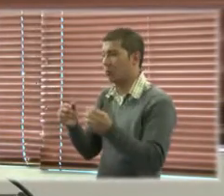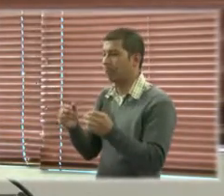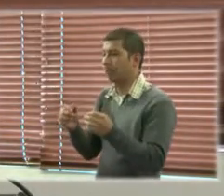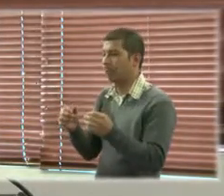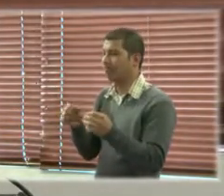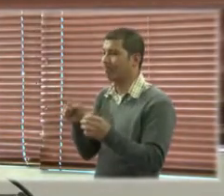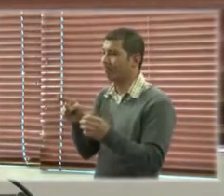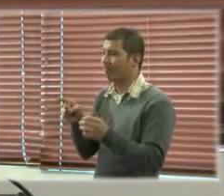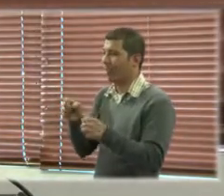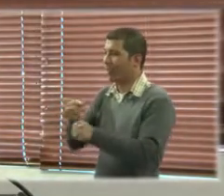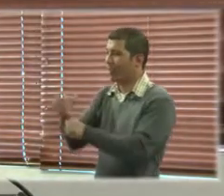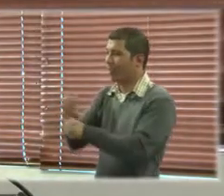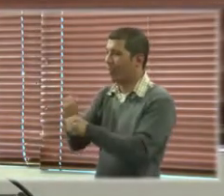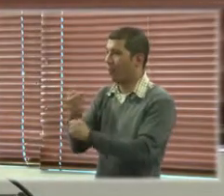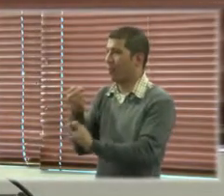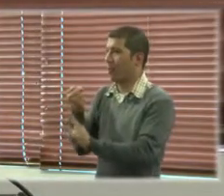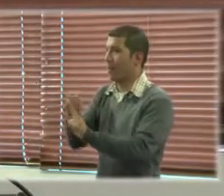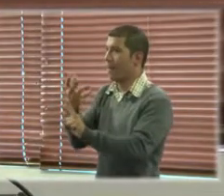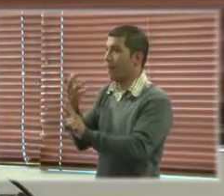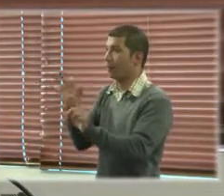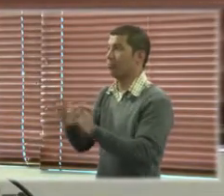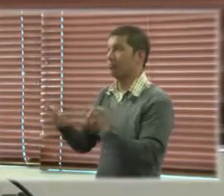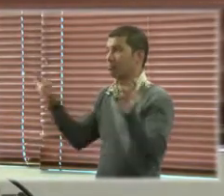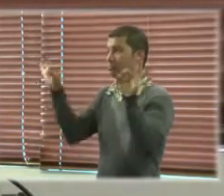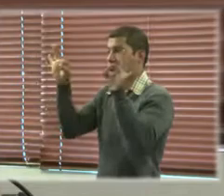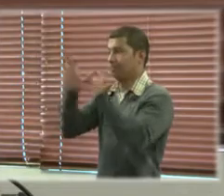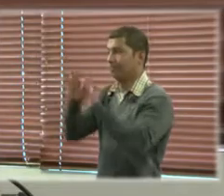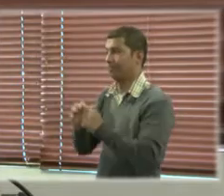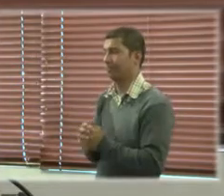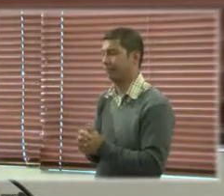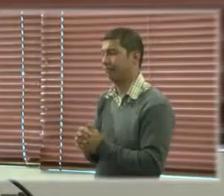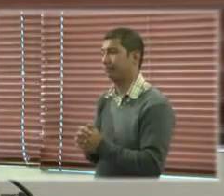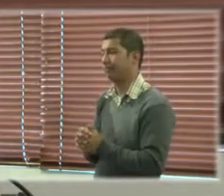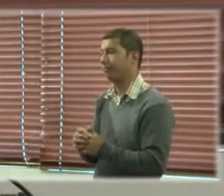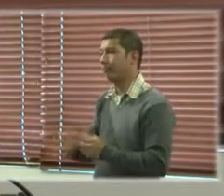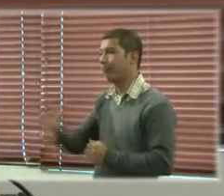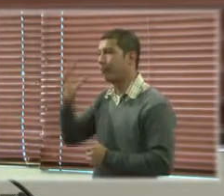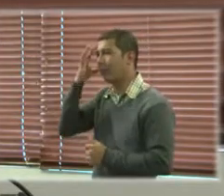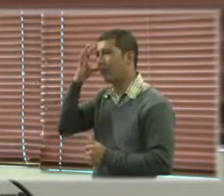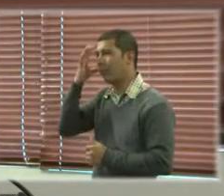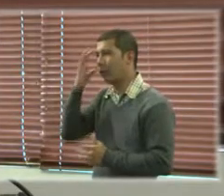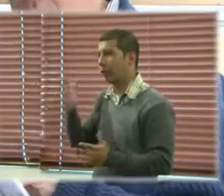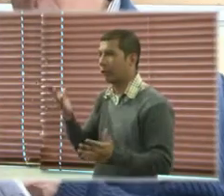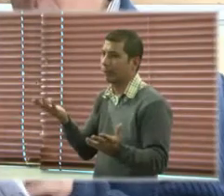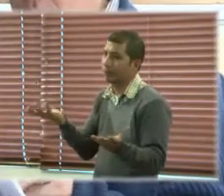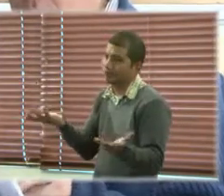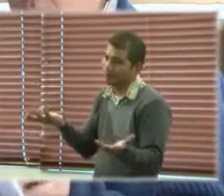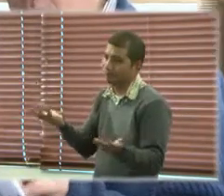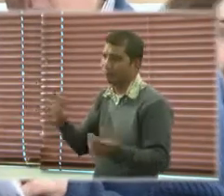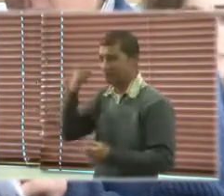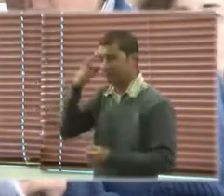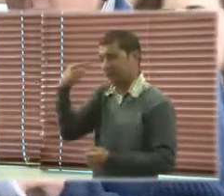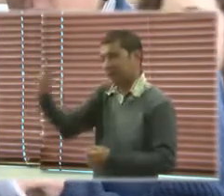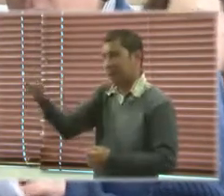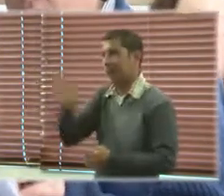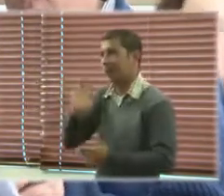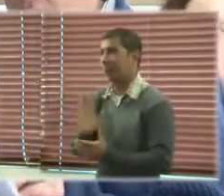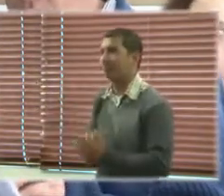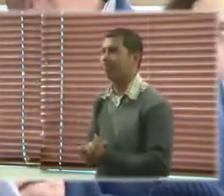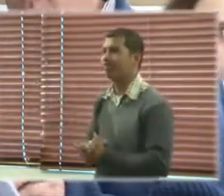importantísimos y han tenido un impacto muy importante, porque bueno como ustedes seguramente sabrán